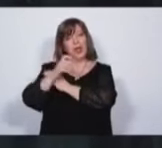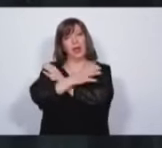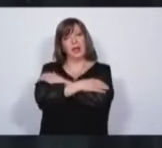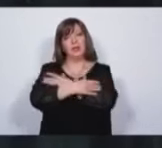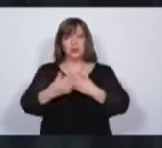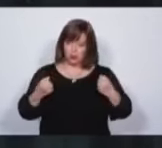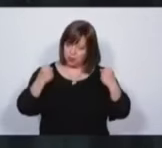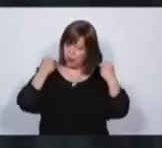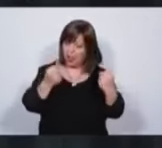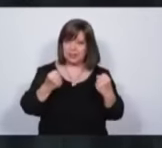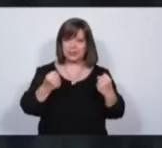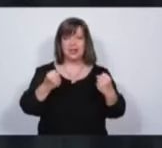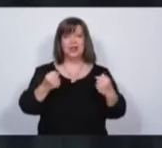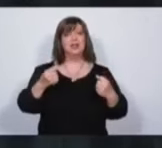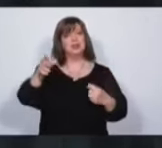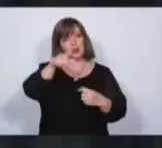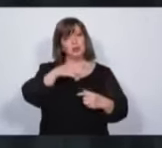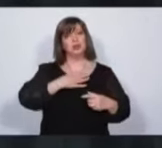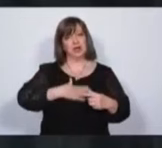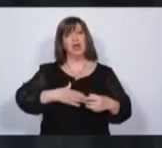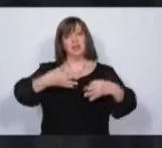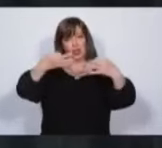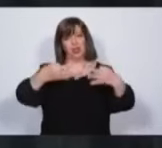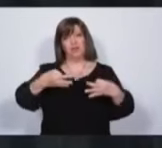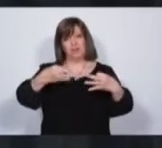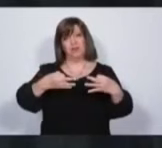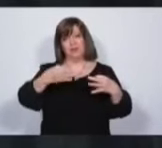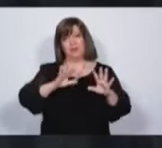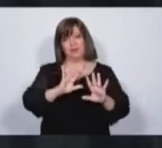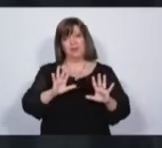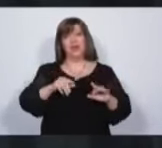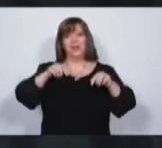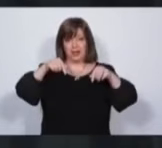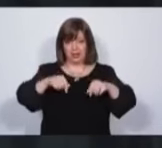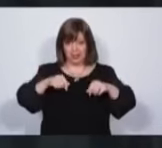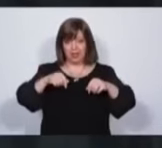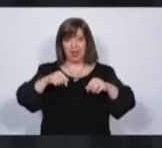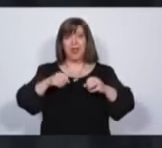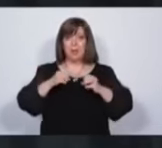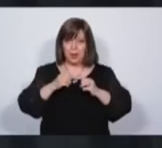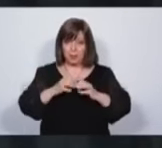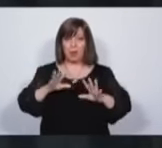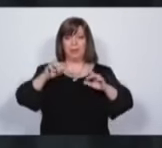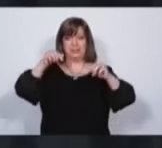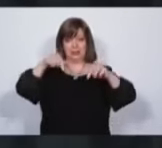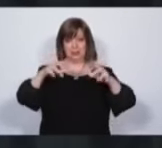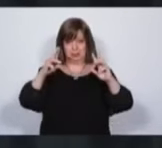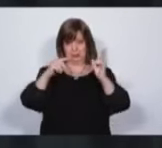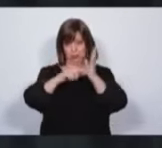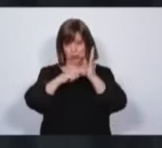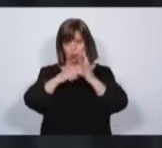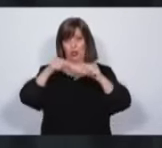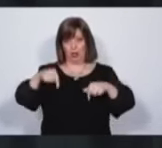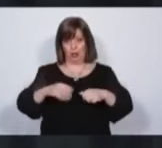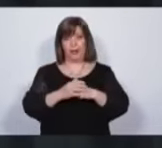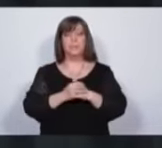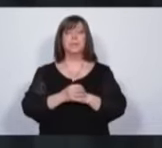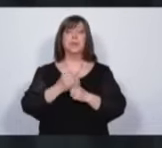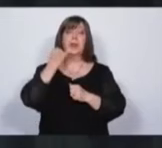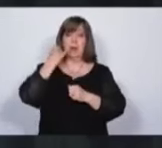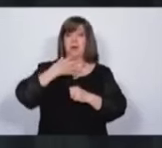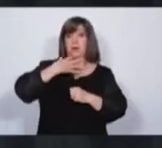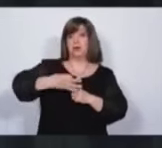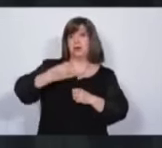Darte fuerzas. Todo va a estar bien. Y a partir de aquí comenzar con la exposición de este punto. En términos